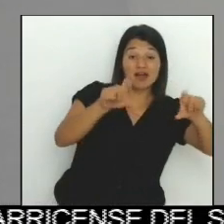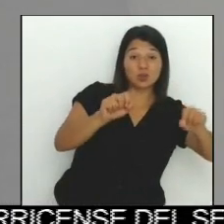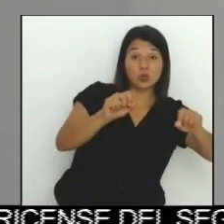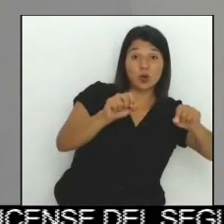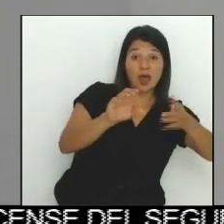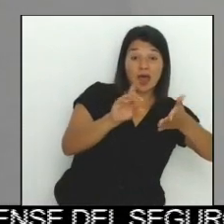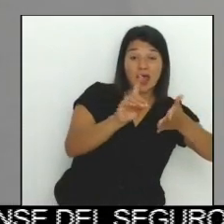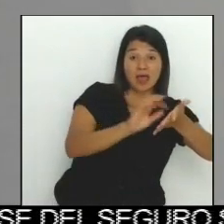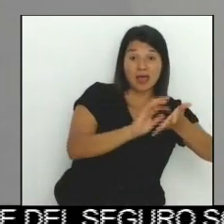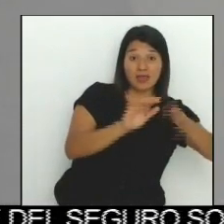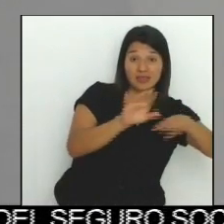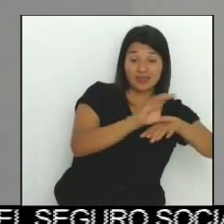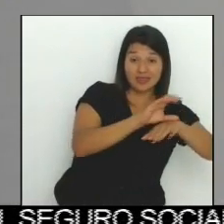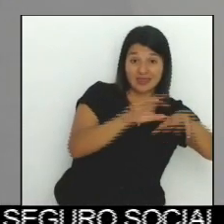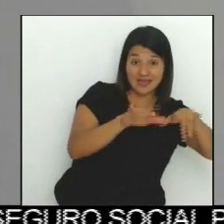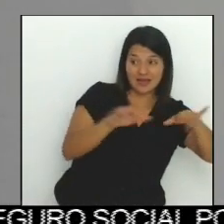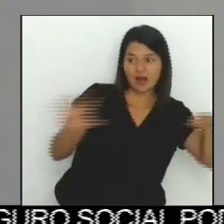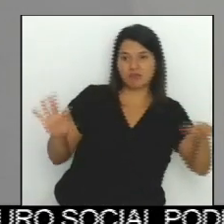declaraciones.